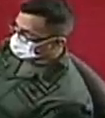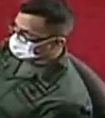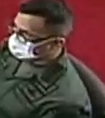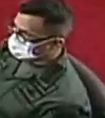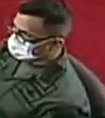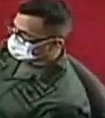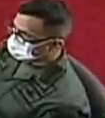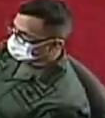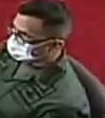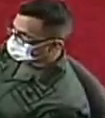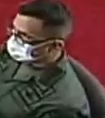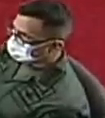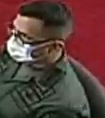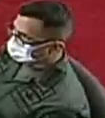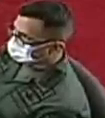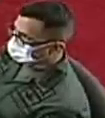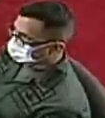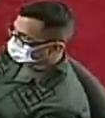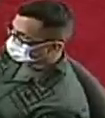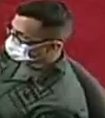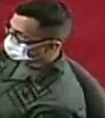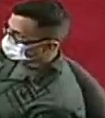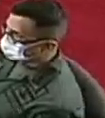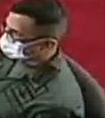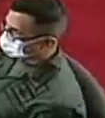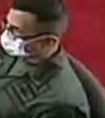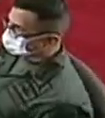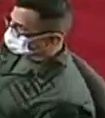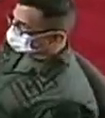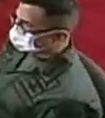aló avancemos simultáneamente